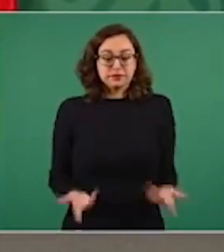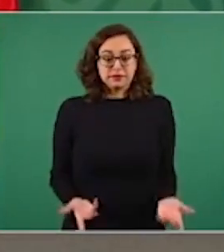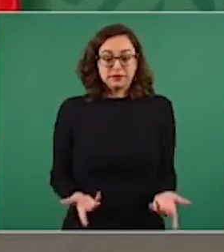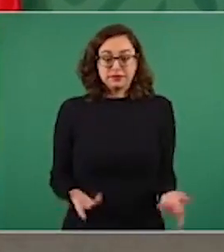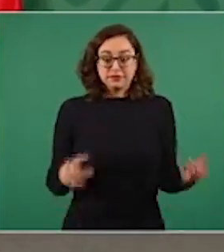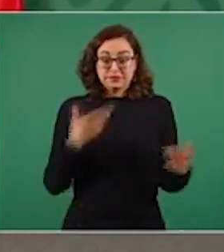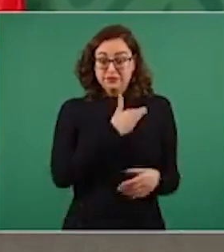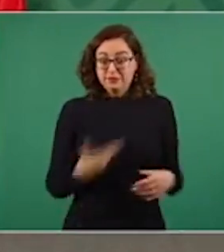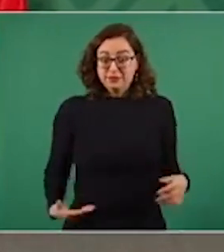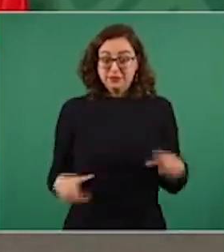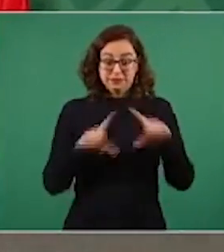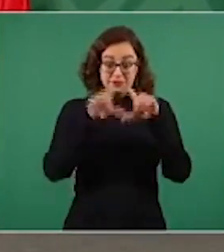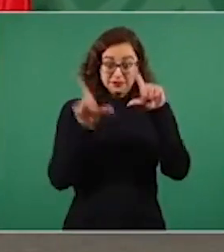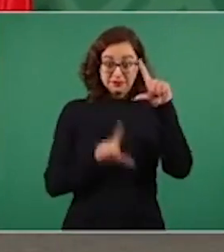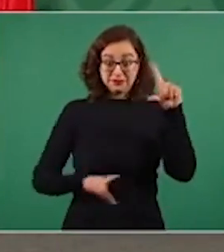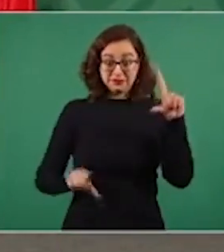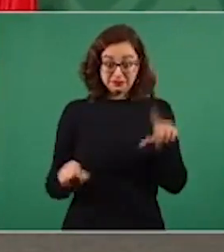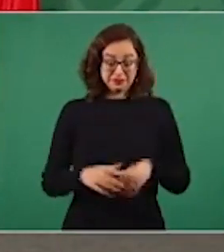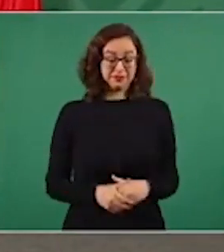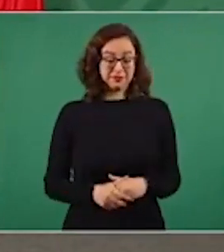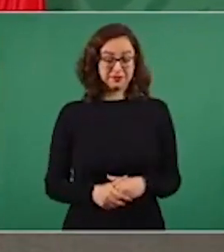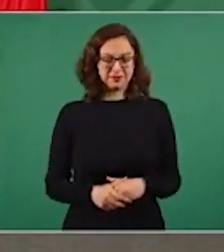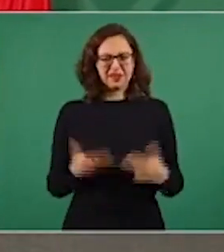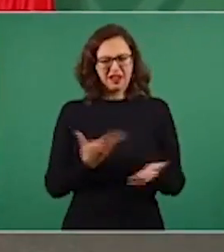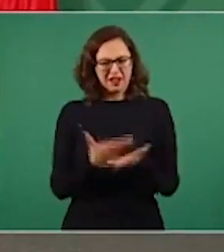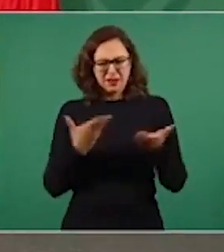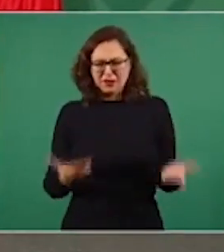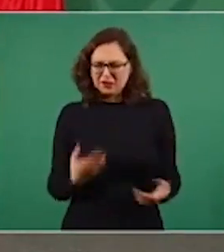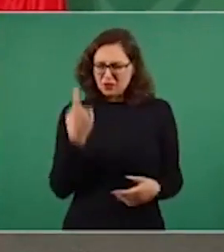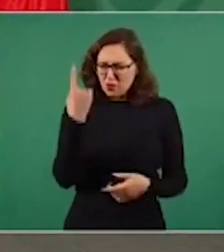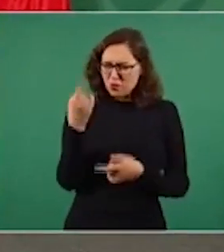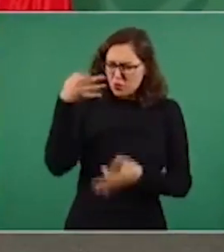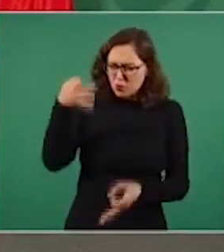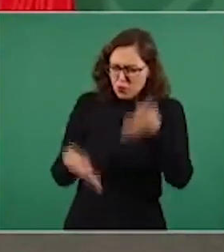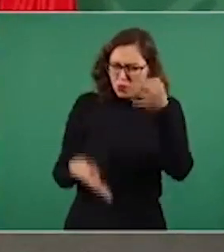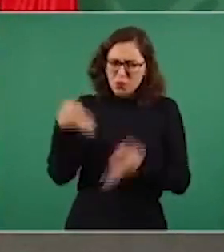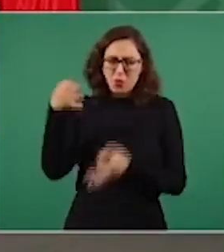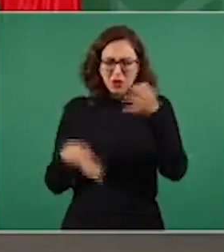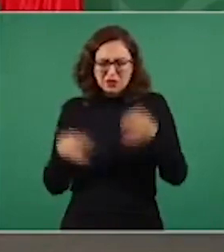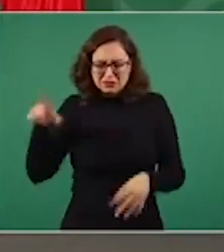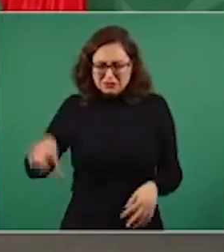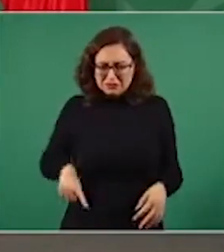legalmente, ¿se va a mantener a un funcionario